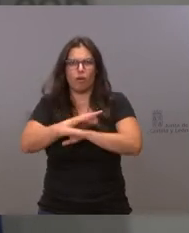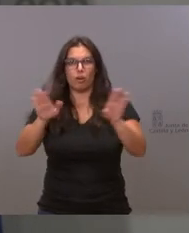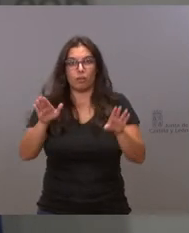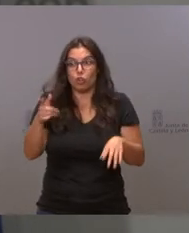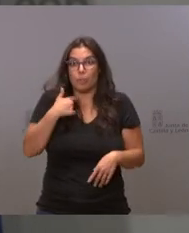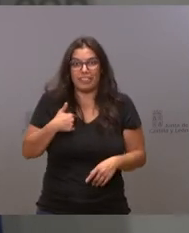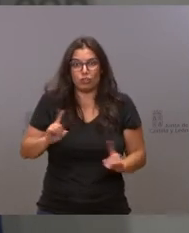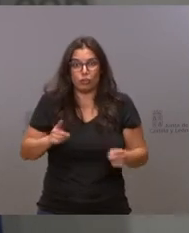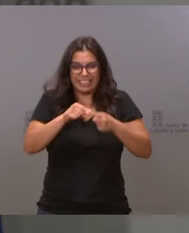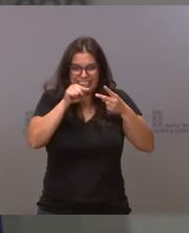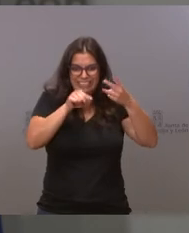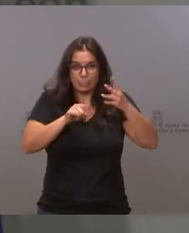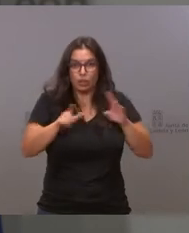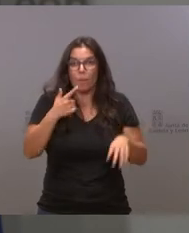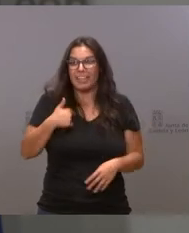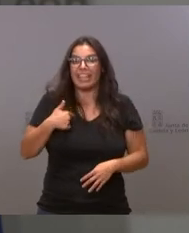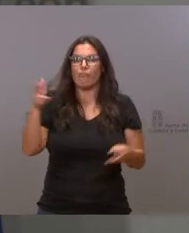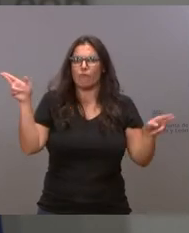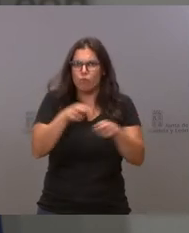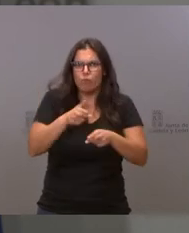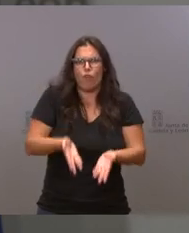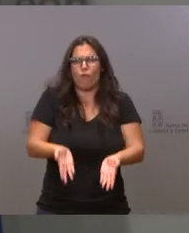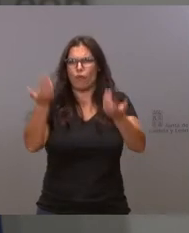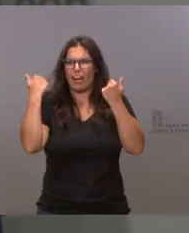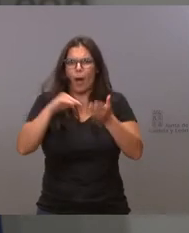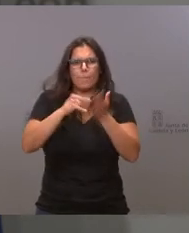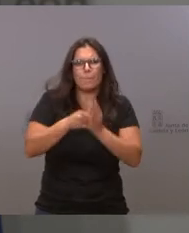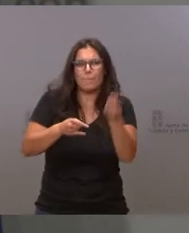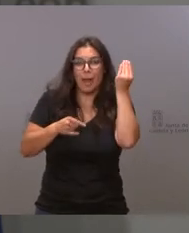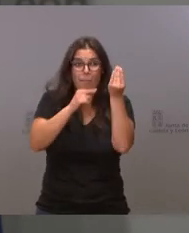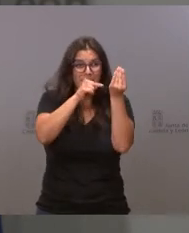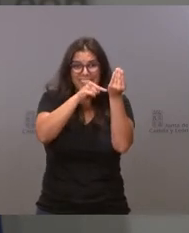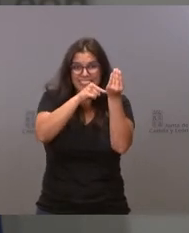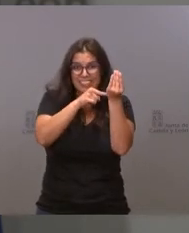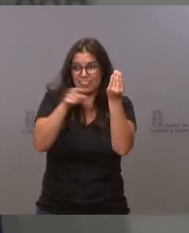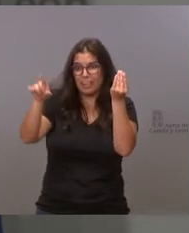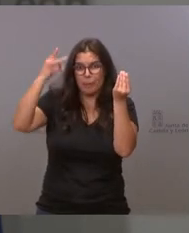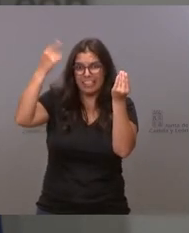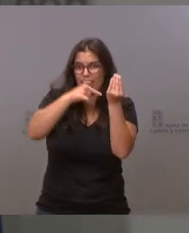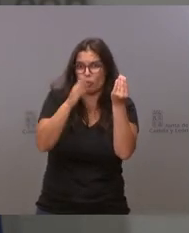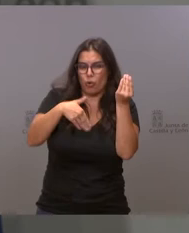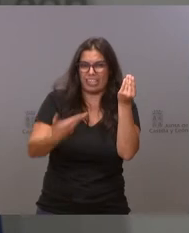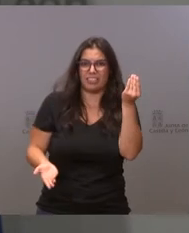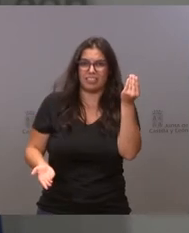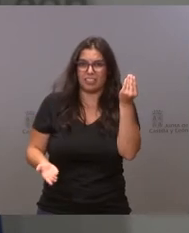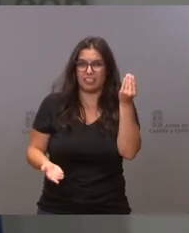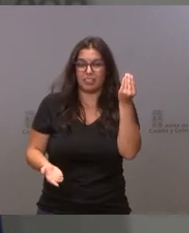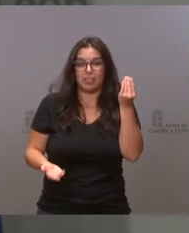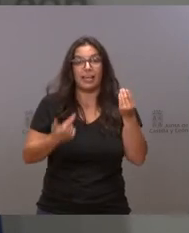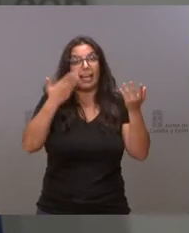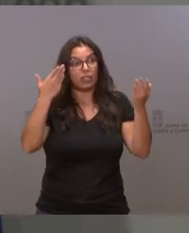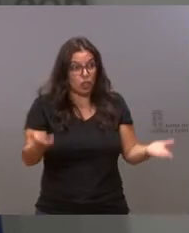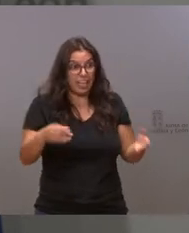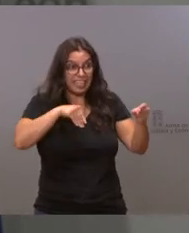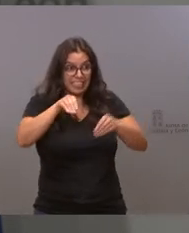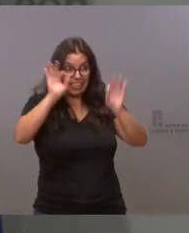retirar. Me dicen que retire una cosa que no existía. Yo no puedo retirar una cosa que no existe. Por lo tanto, la estrategia